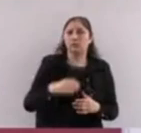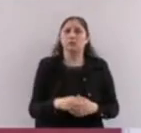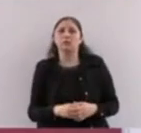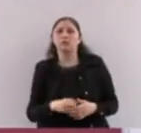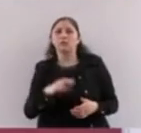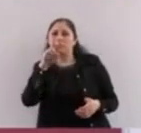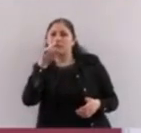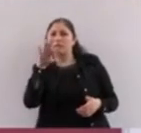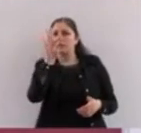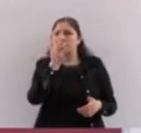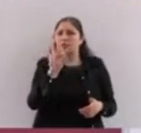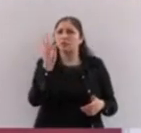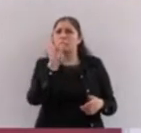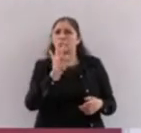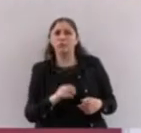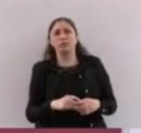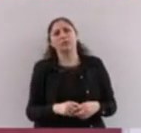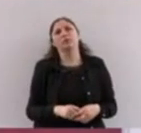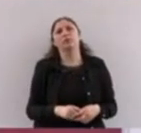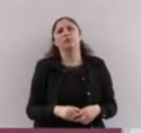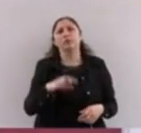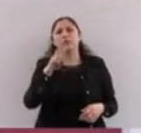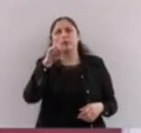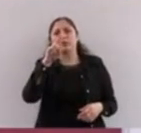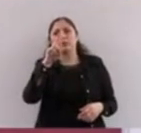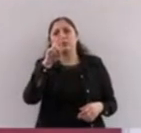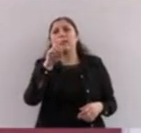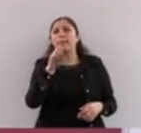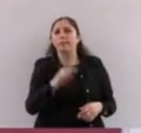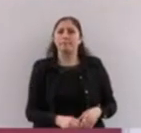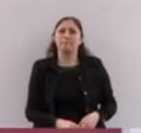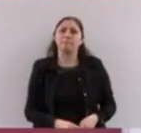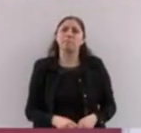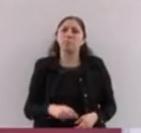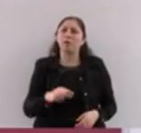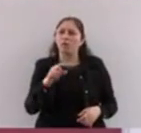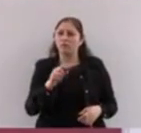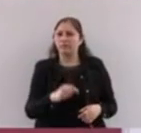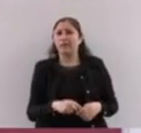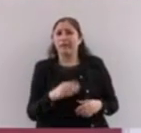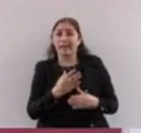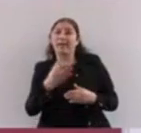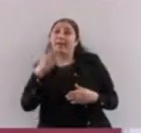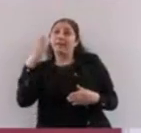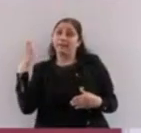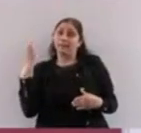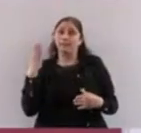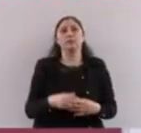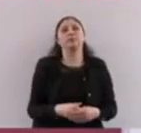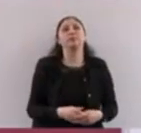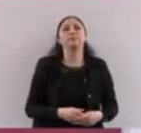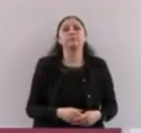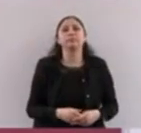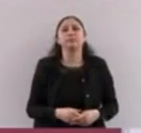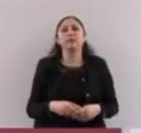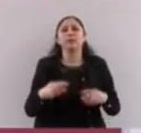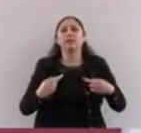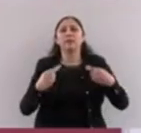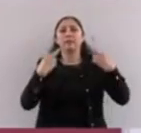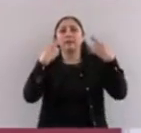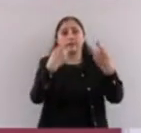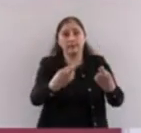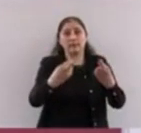2021, en el 2022 y en el 2023. De tal manera que este año ustedes van a recibir